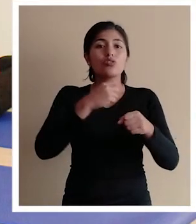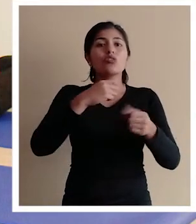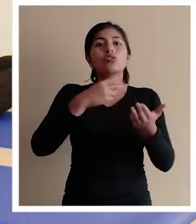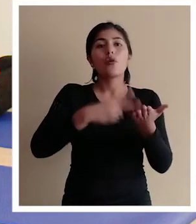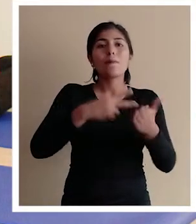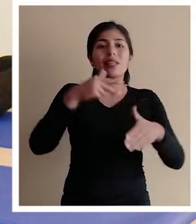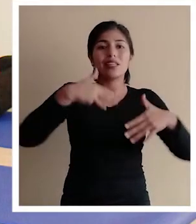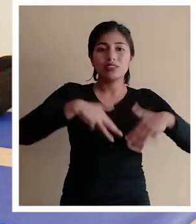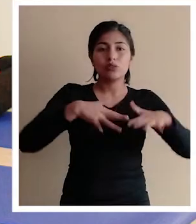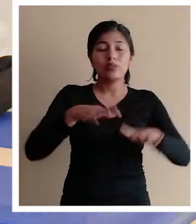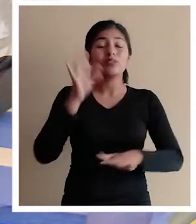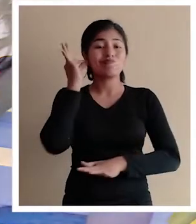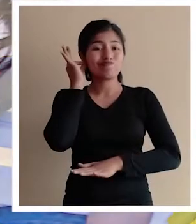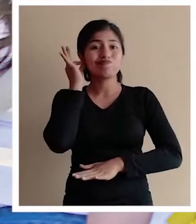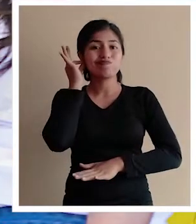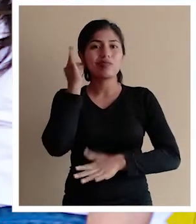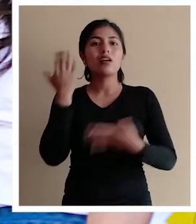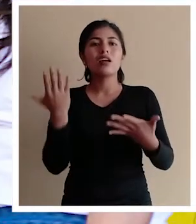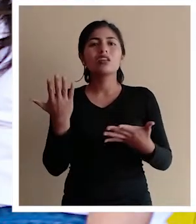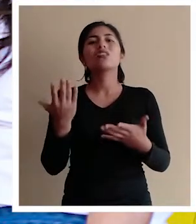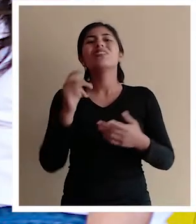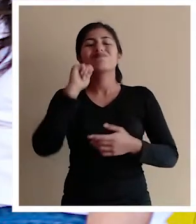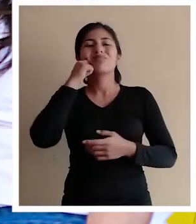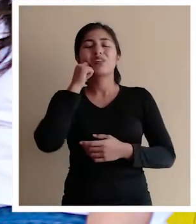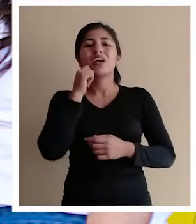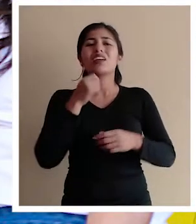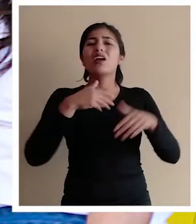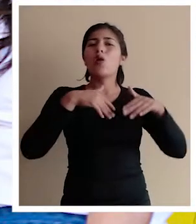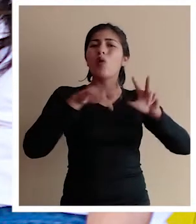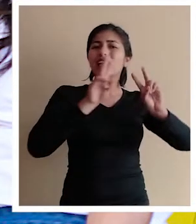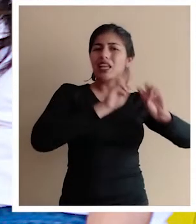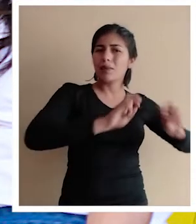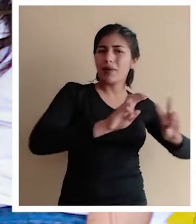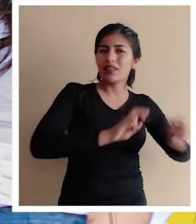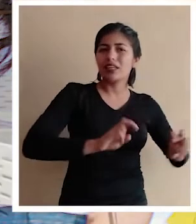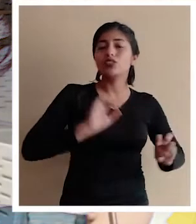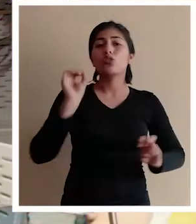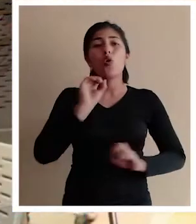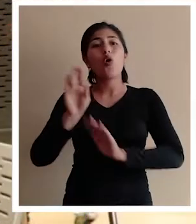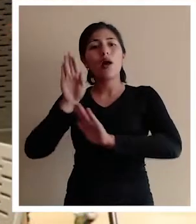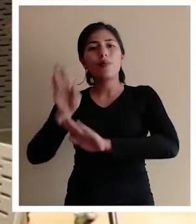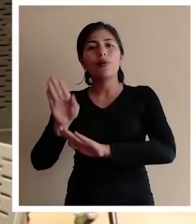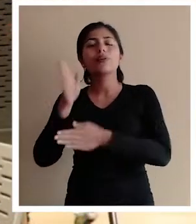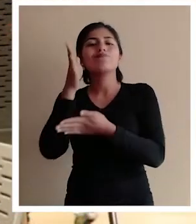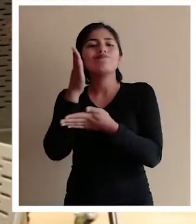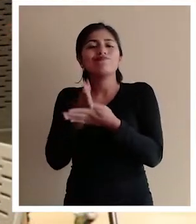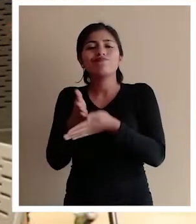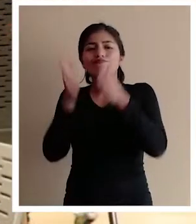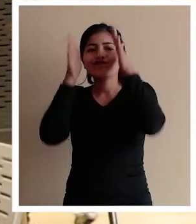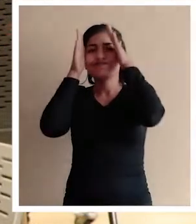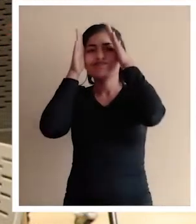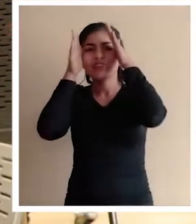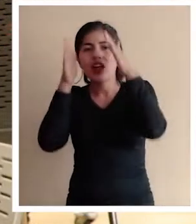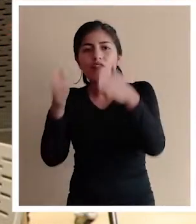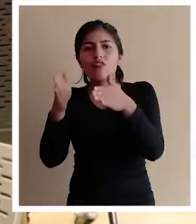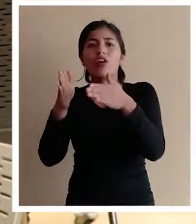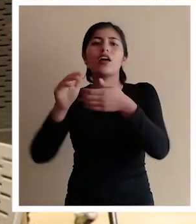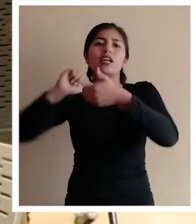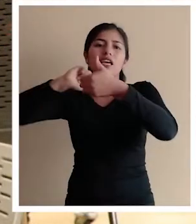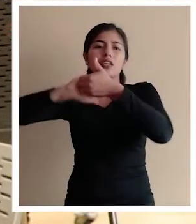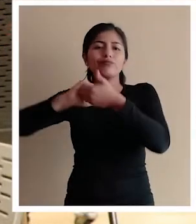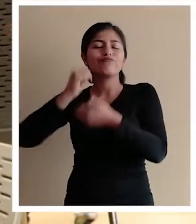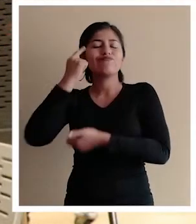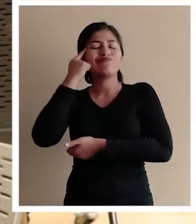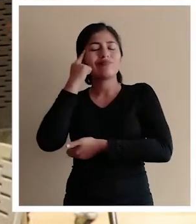2019 son mujeres, por lo que la realización de todo diagnóstico o dispositivo de apoyo implica una perspectiva de